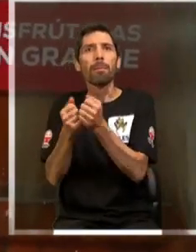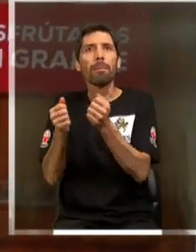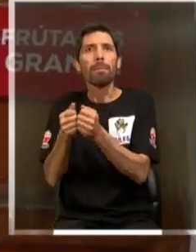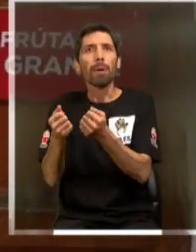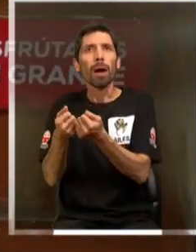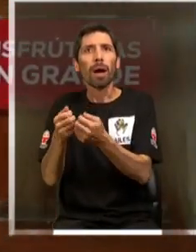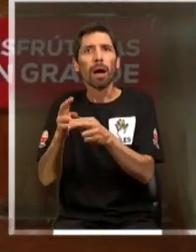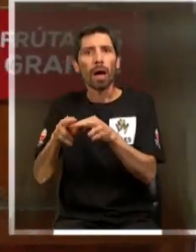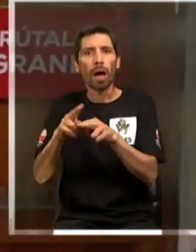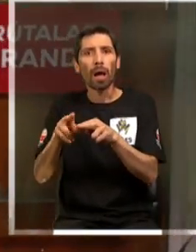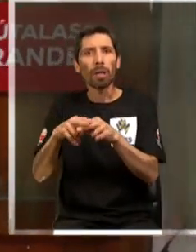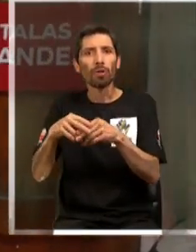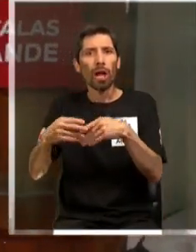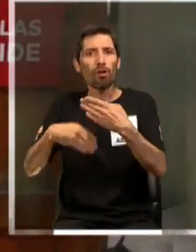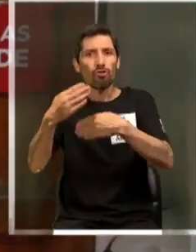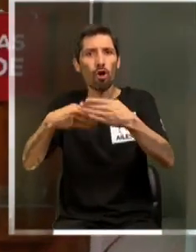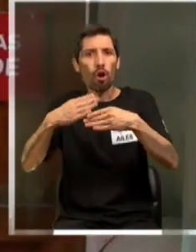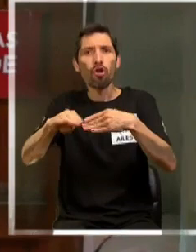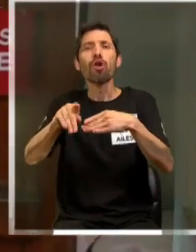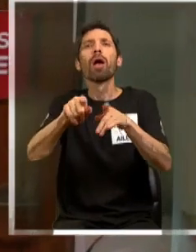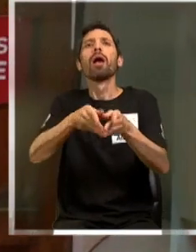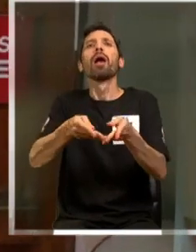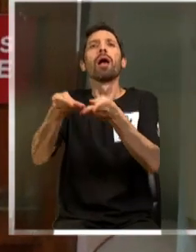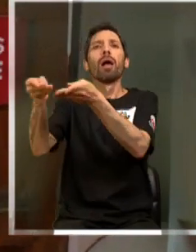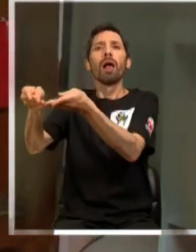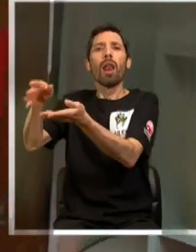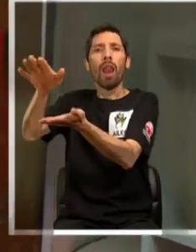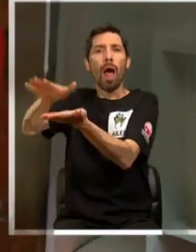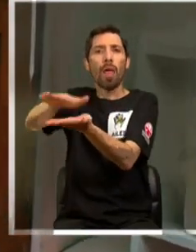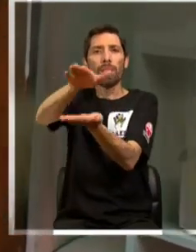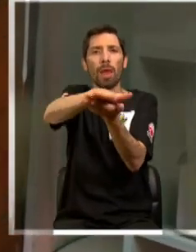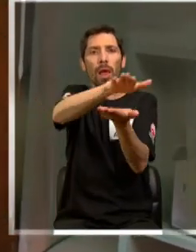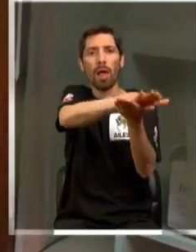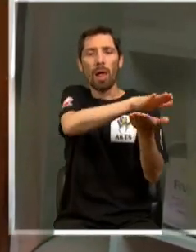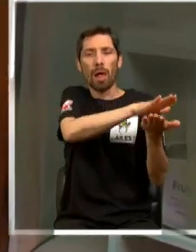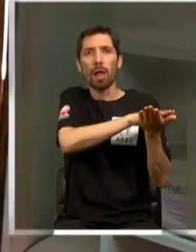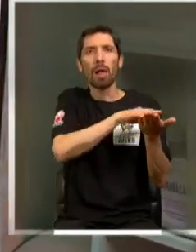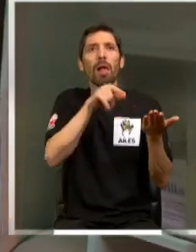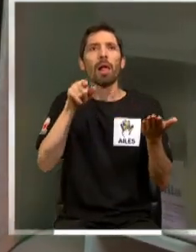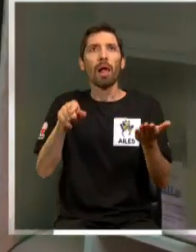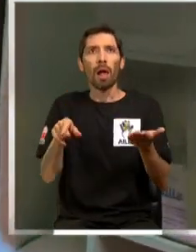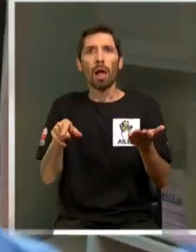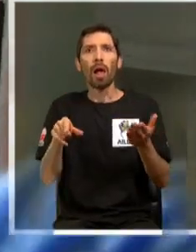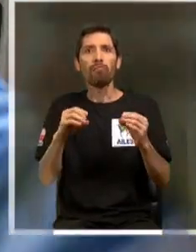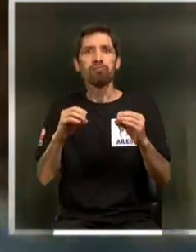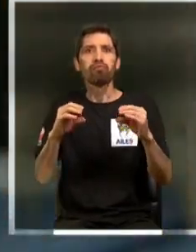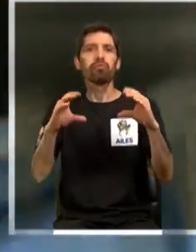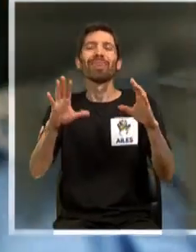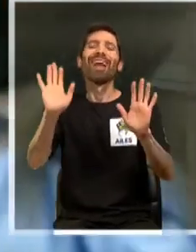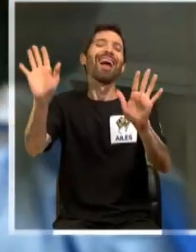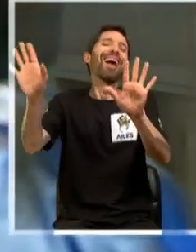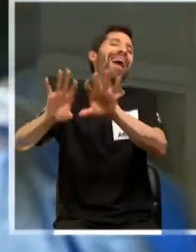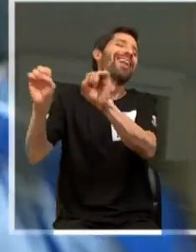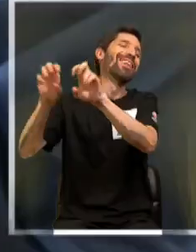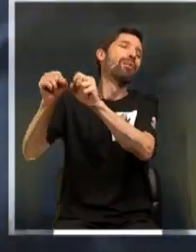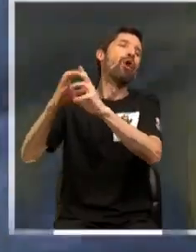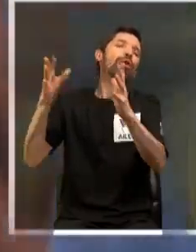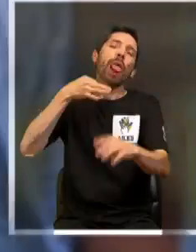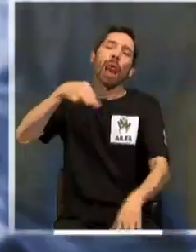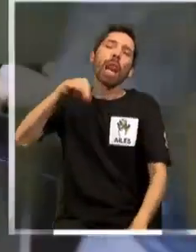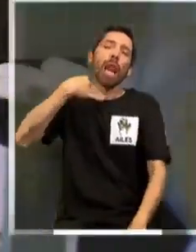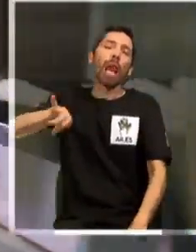Esta máquina los enrolla. Después voy y los pongo en la lata. ¿Eso se deja que se... Sí, sí, sí, sí. Sí, Listo. Mucho texto.